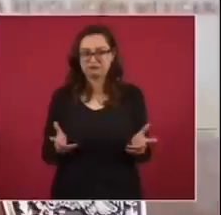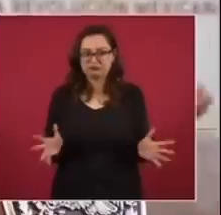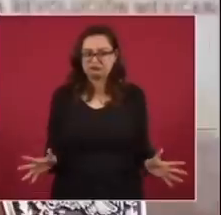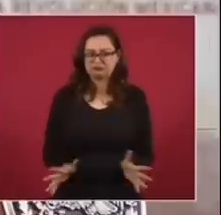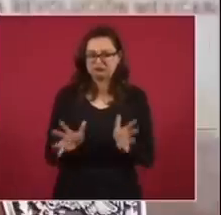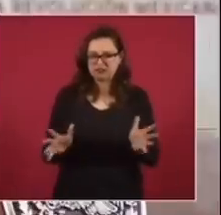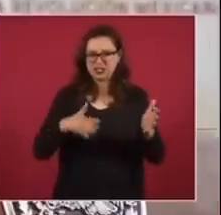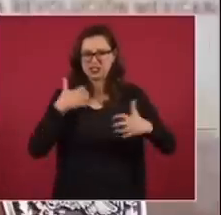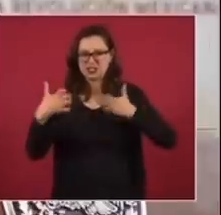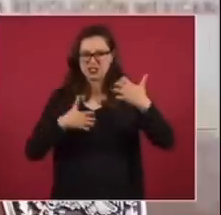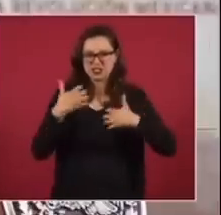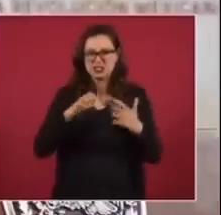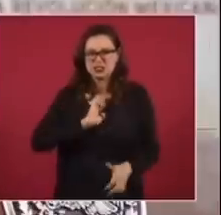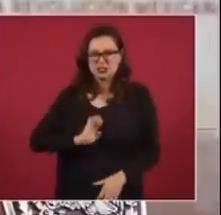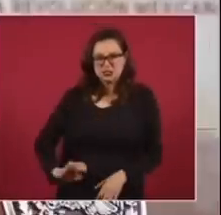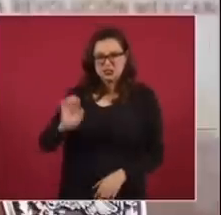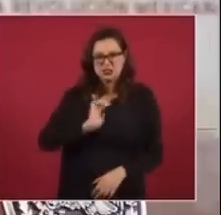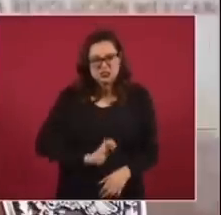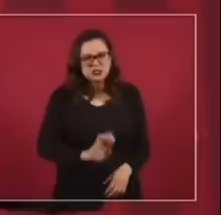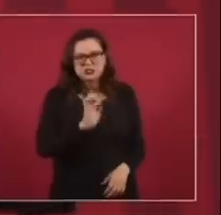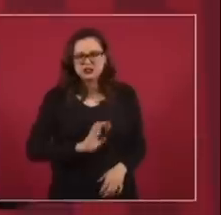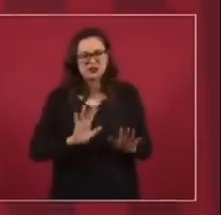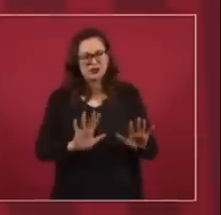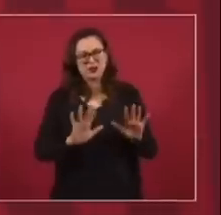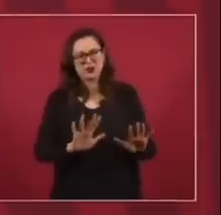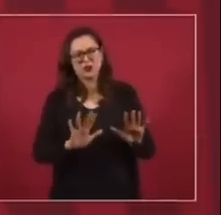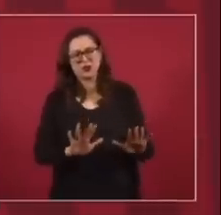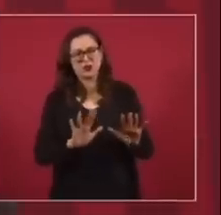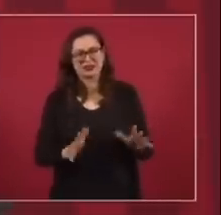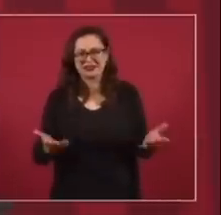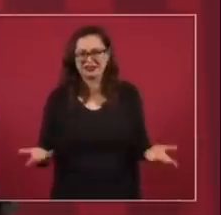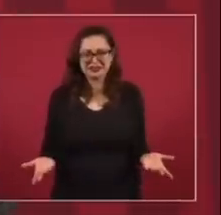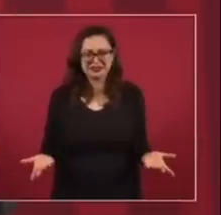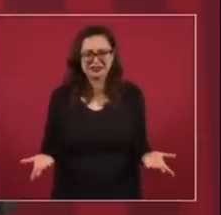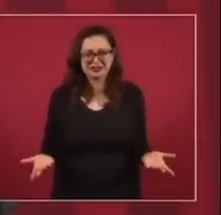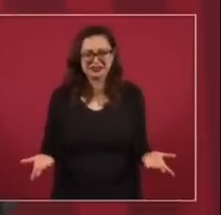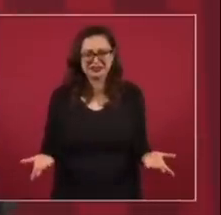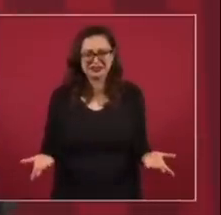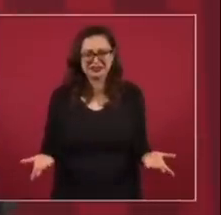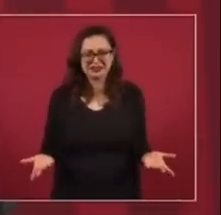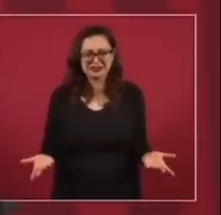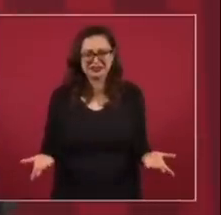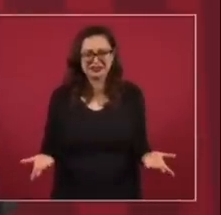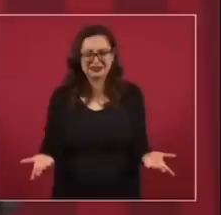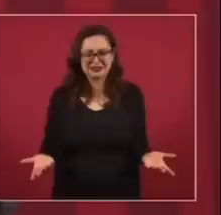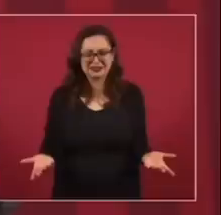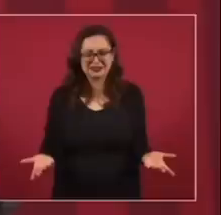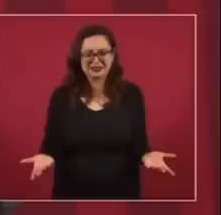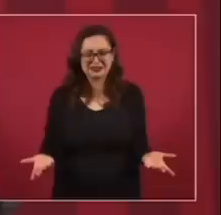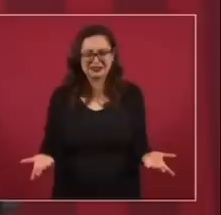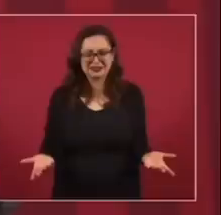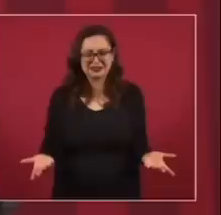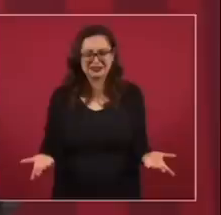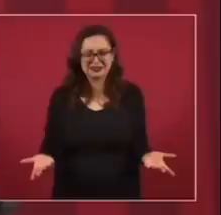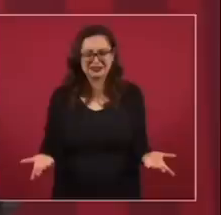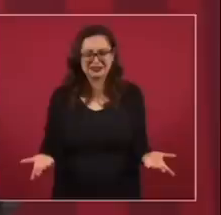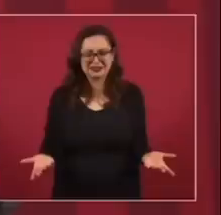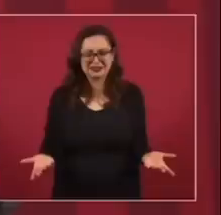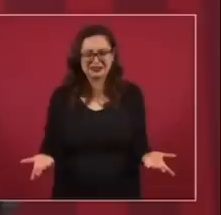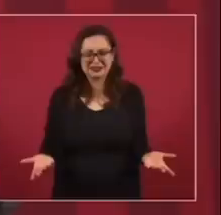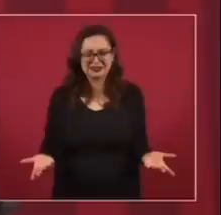y coraje de que eso ni es humano ni es cristiano estar desatando odios y corajes